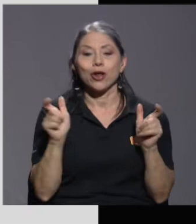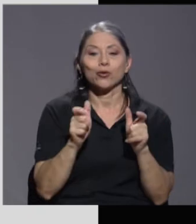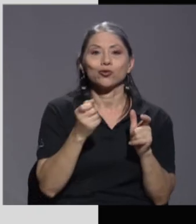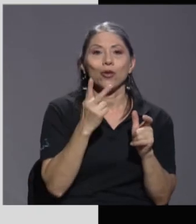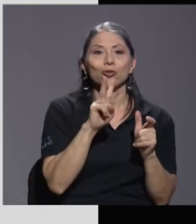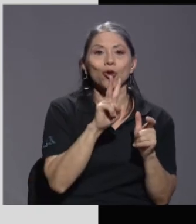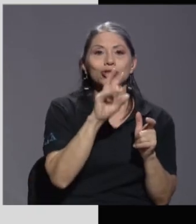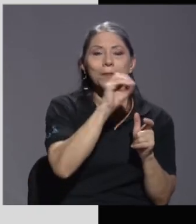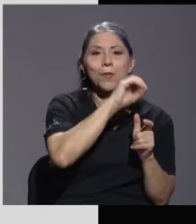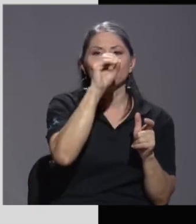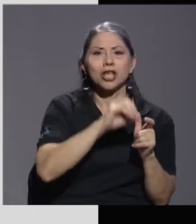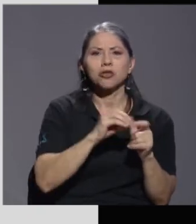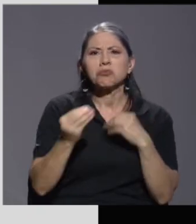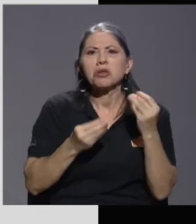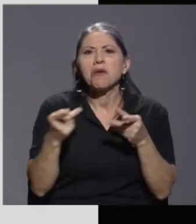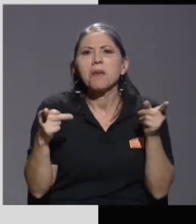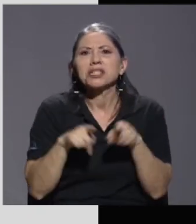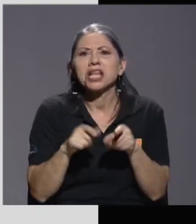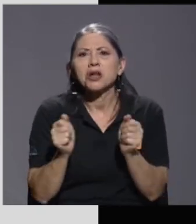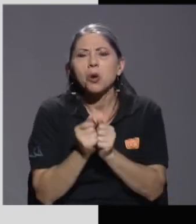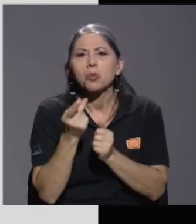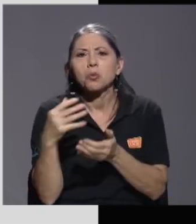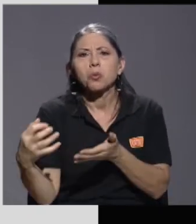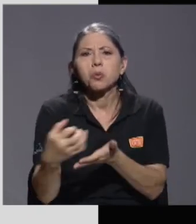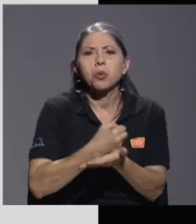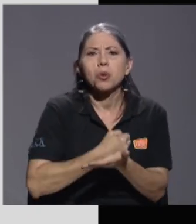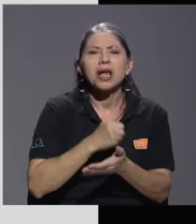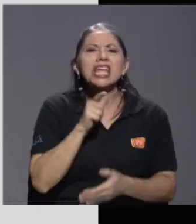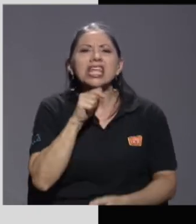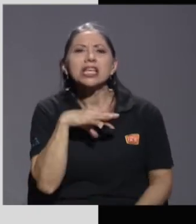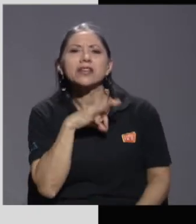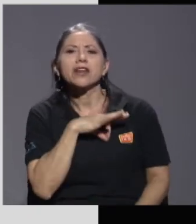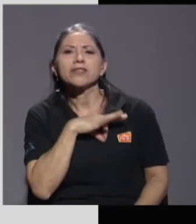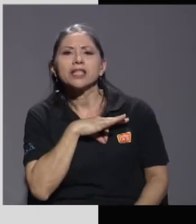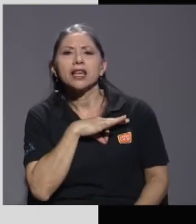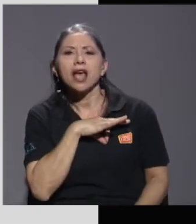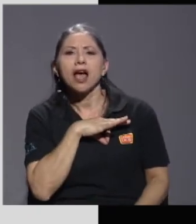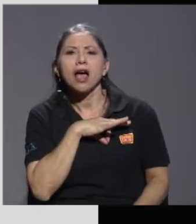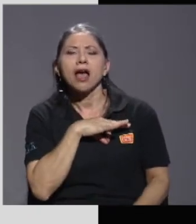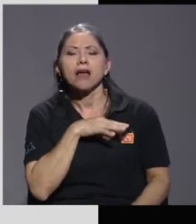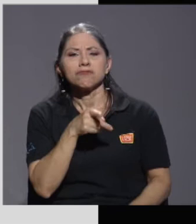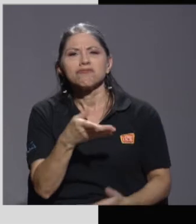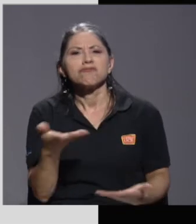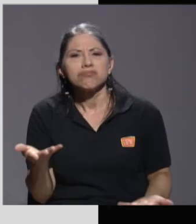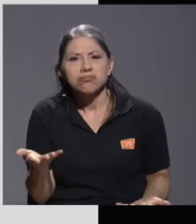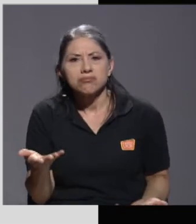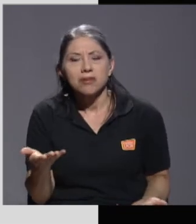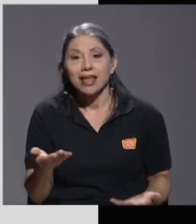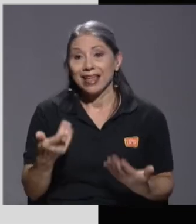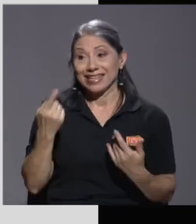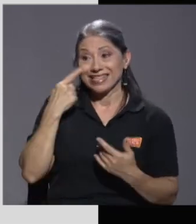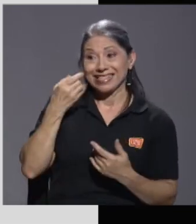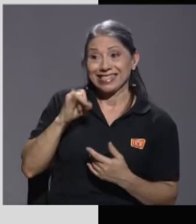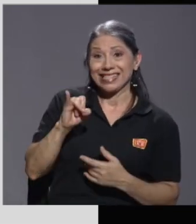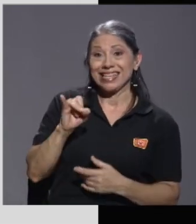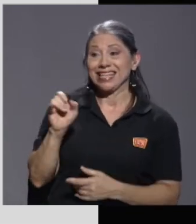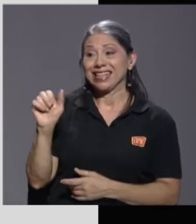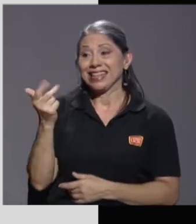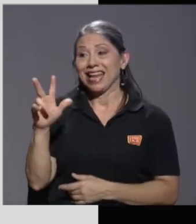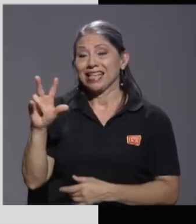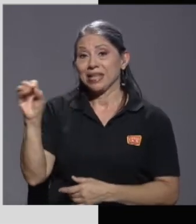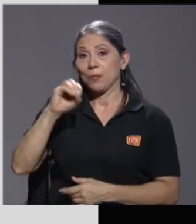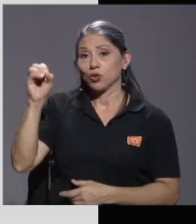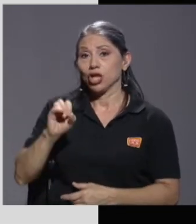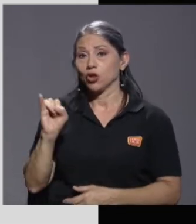con la recaudación? ¿Y quién se beneficiaría? O sea, ¿cuál sería el impacto aquí? Tenemos que una recaudación, que una reducción del 13 al